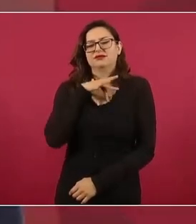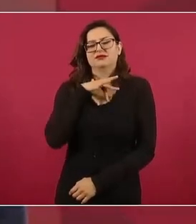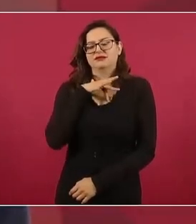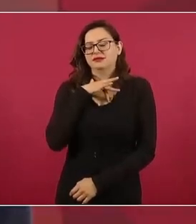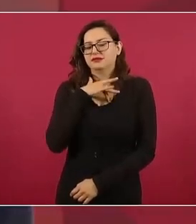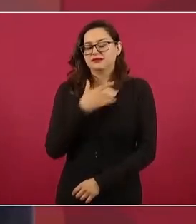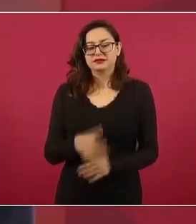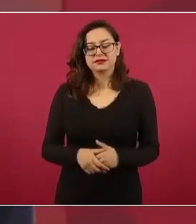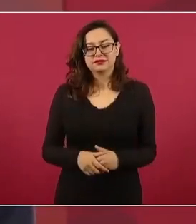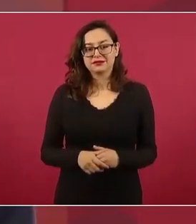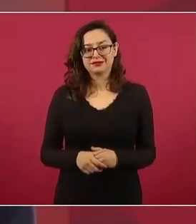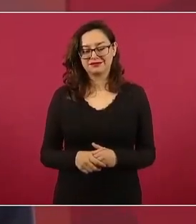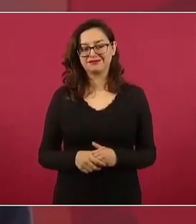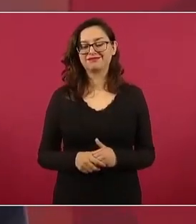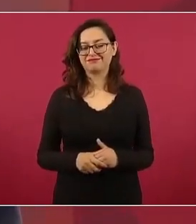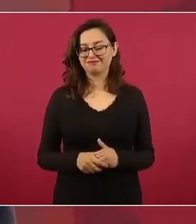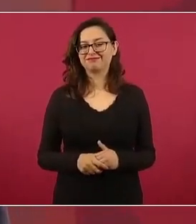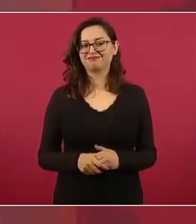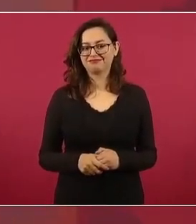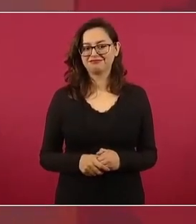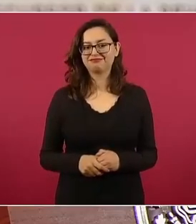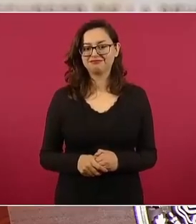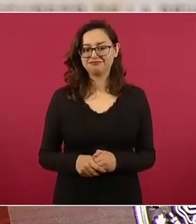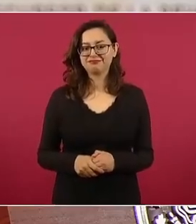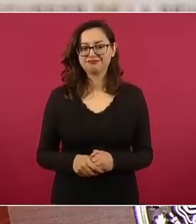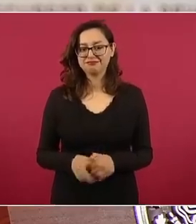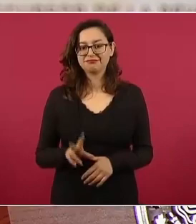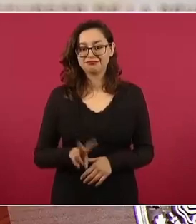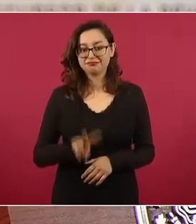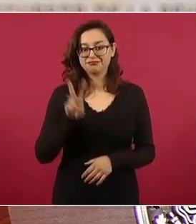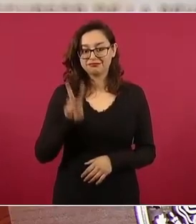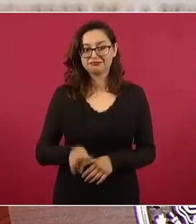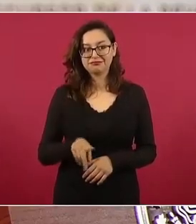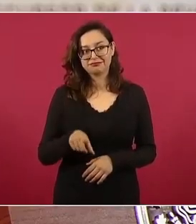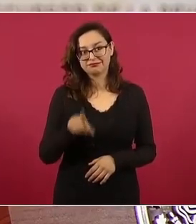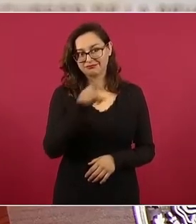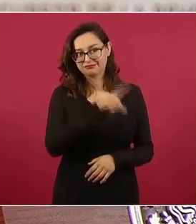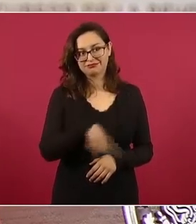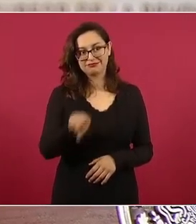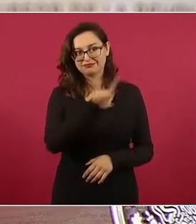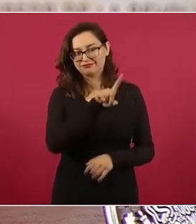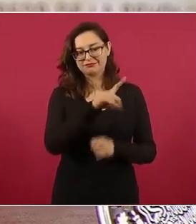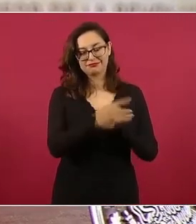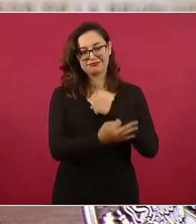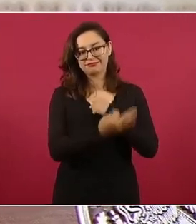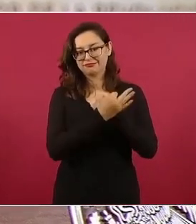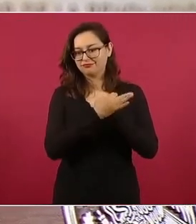O sea, ahí está la defensa, pues, de México.